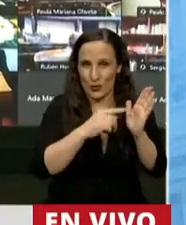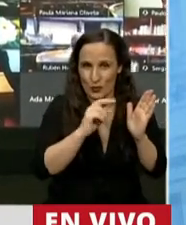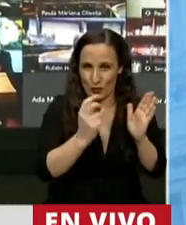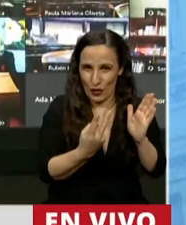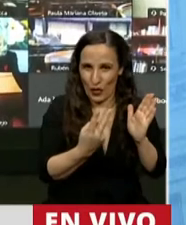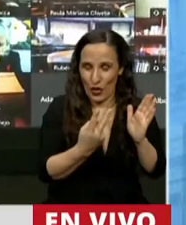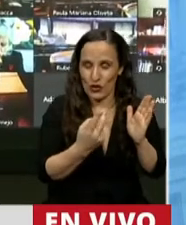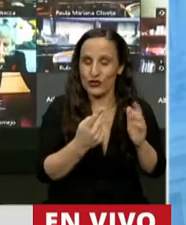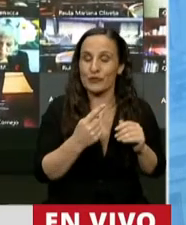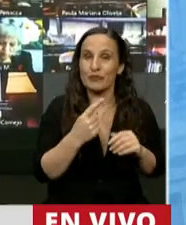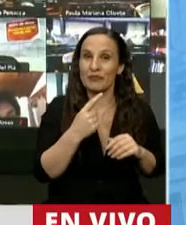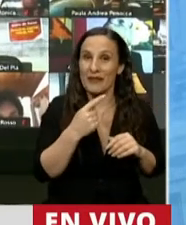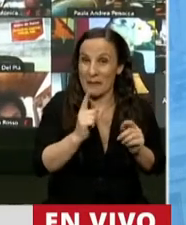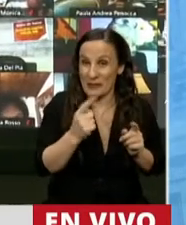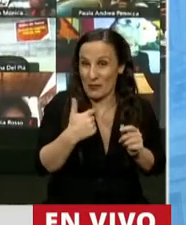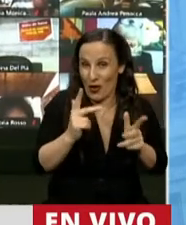principio